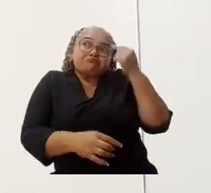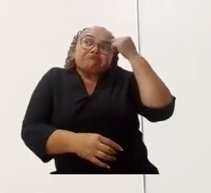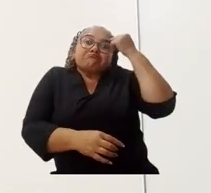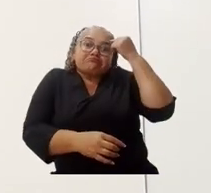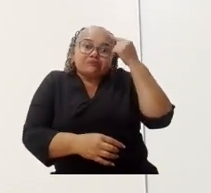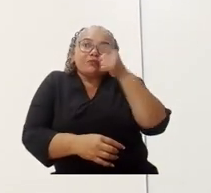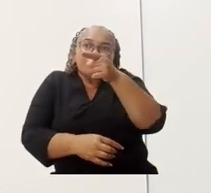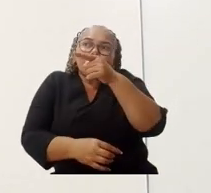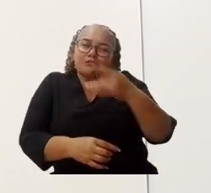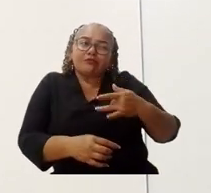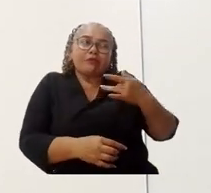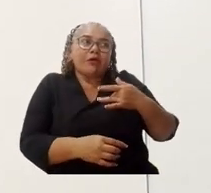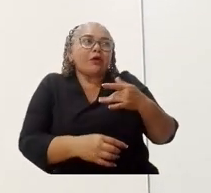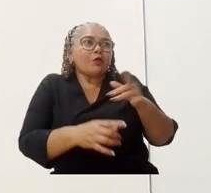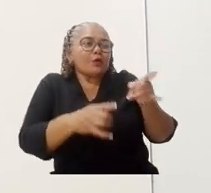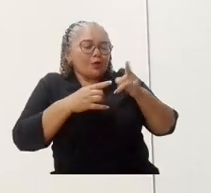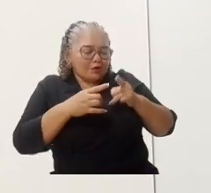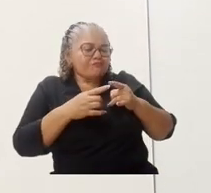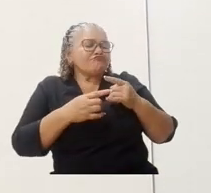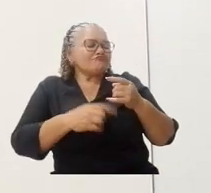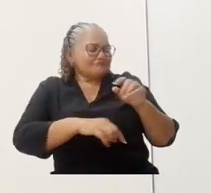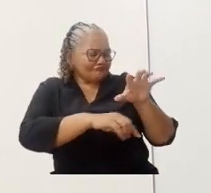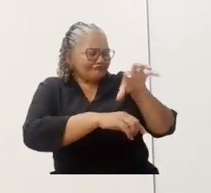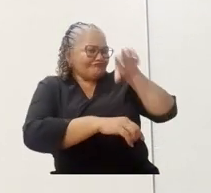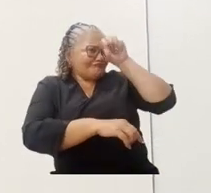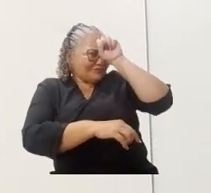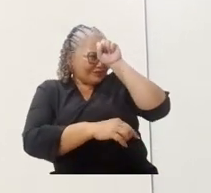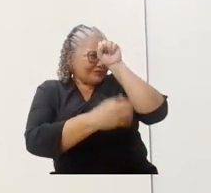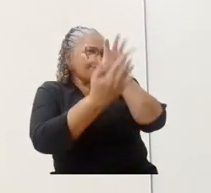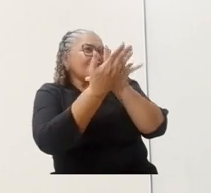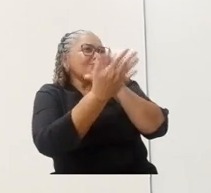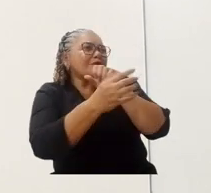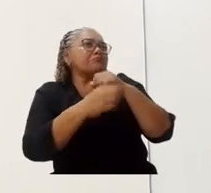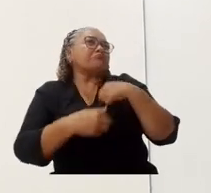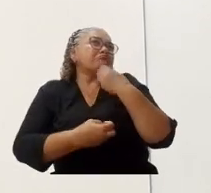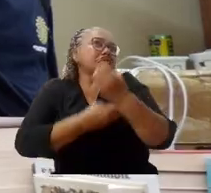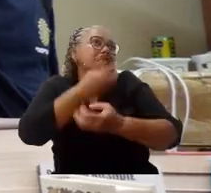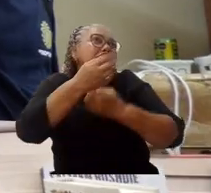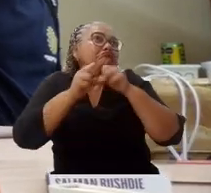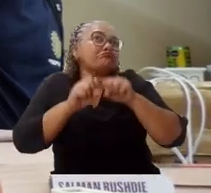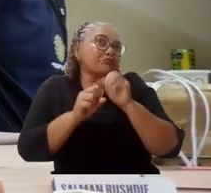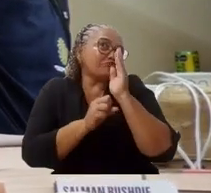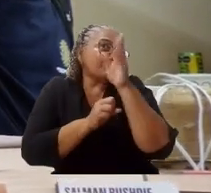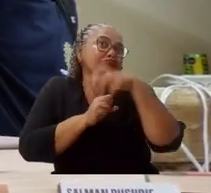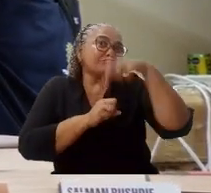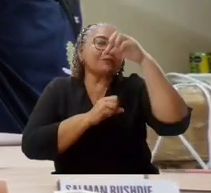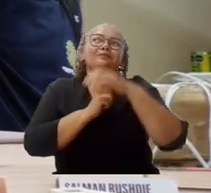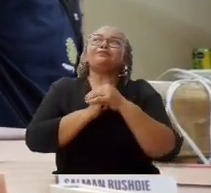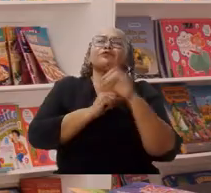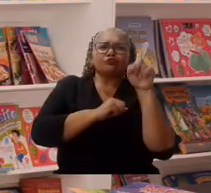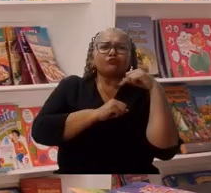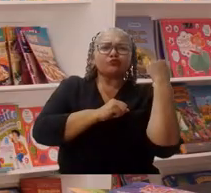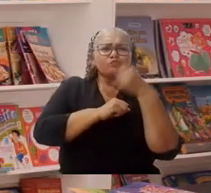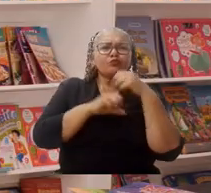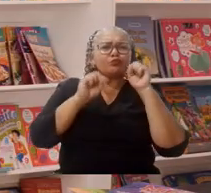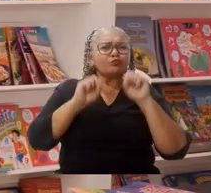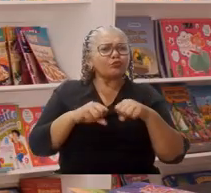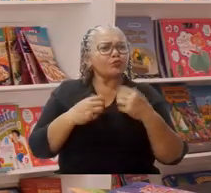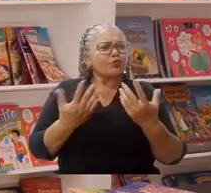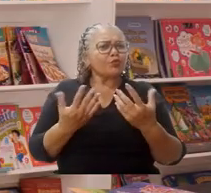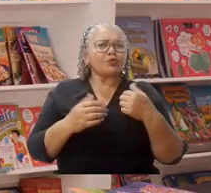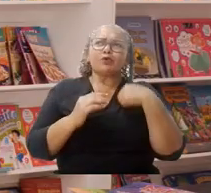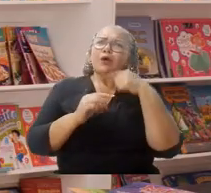motivación, pues se sientan como estimulados para que puedan tomar ese tipo de oficio. Todos tenemos algo de escritor,